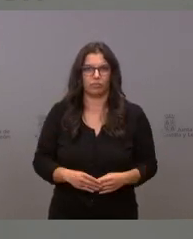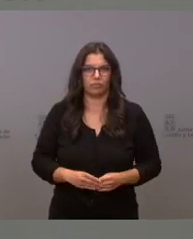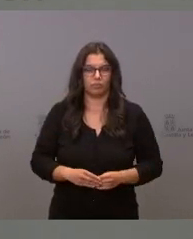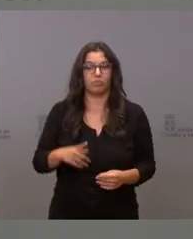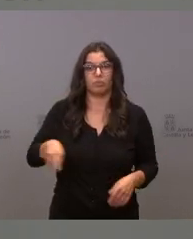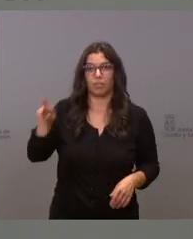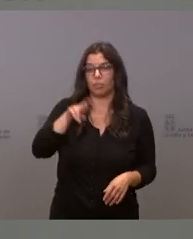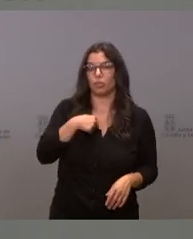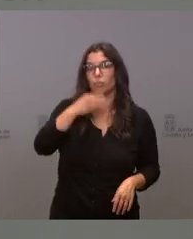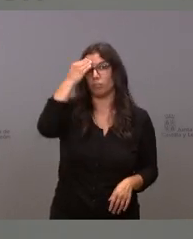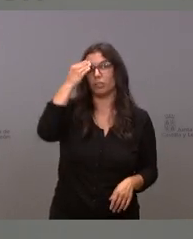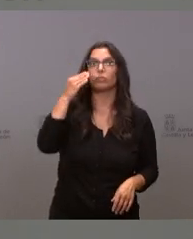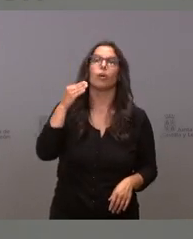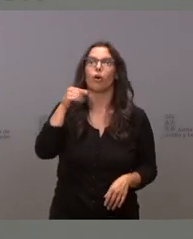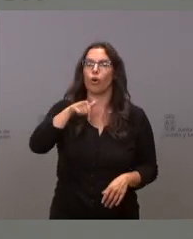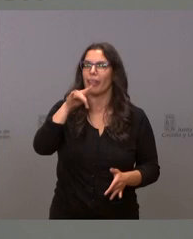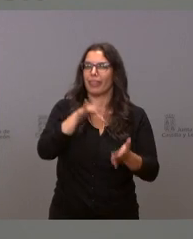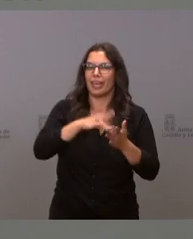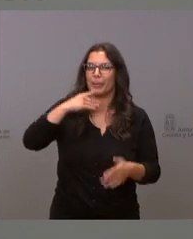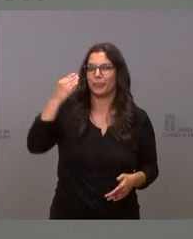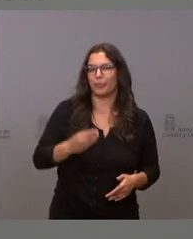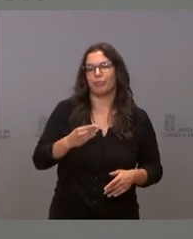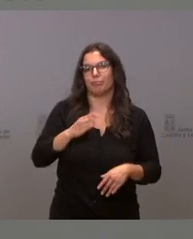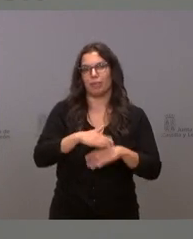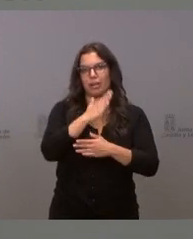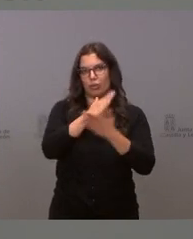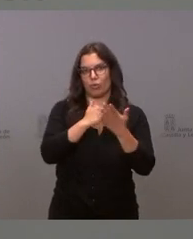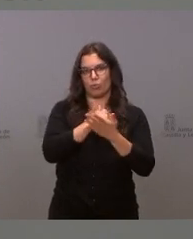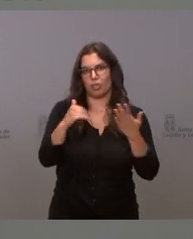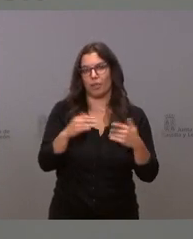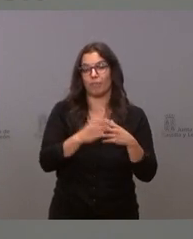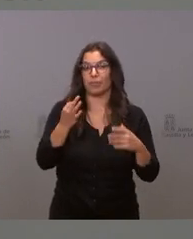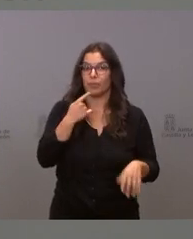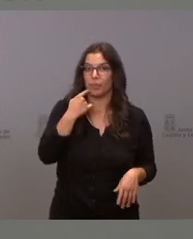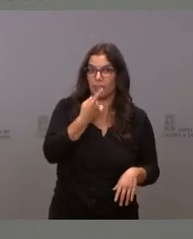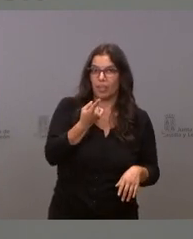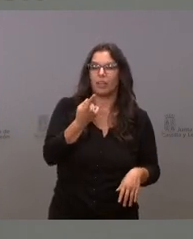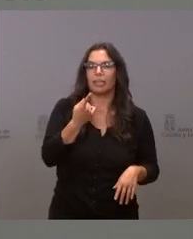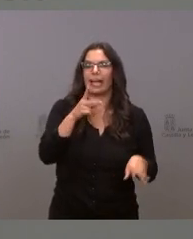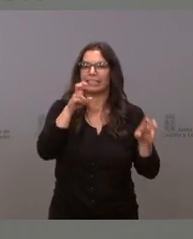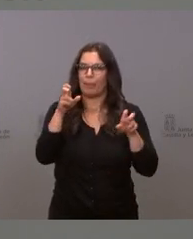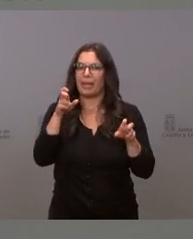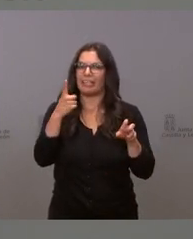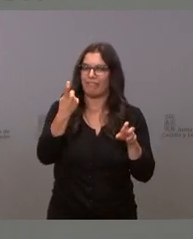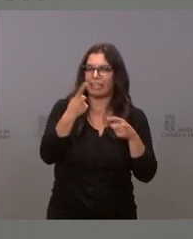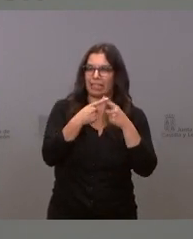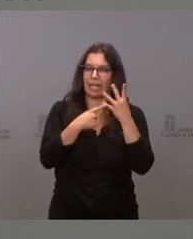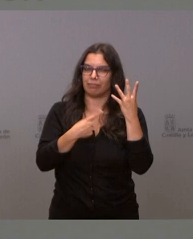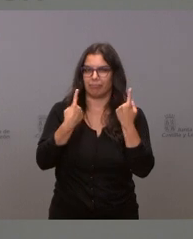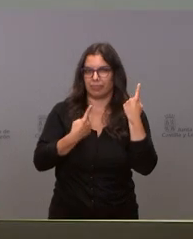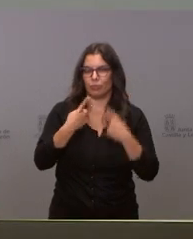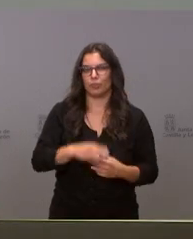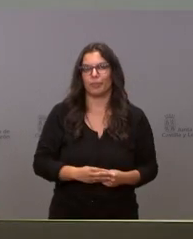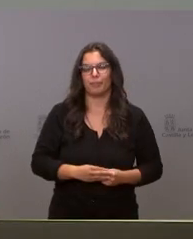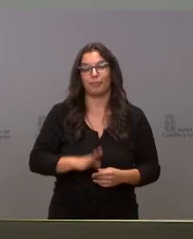insisto yo creo que es un buen día para la comunidad y hay que decir que aún quedan unos cuantos asuntos pendientes Hola,